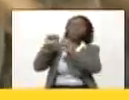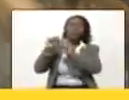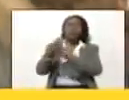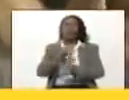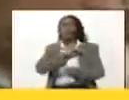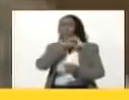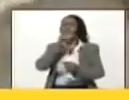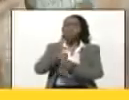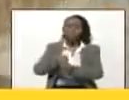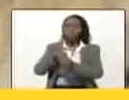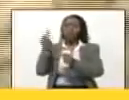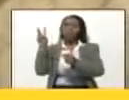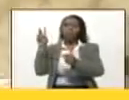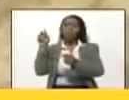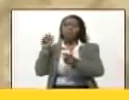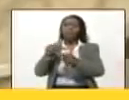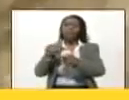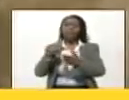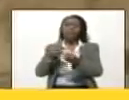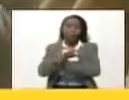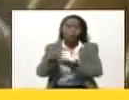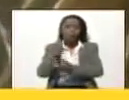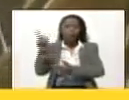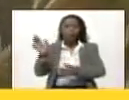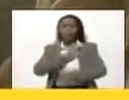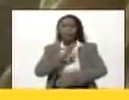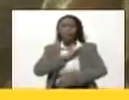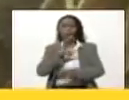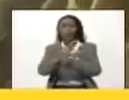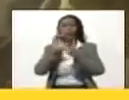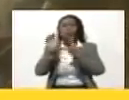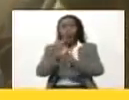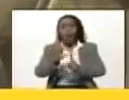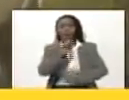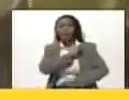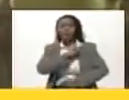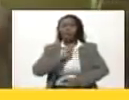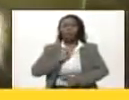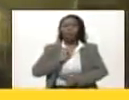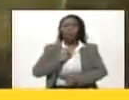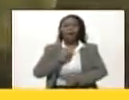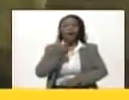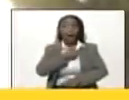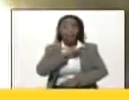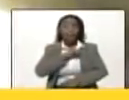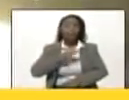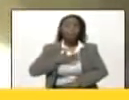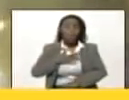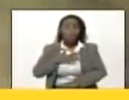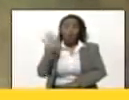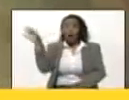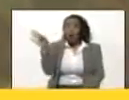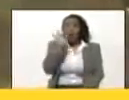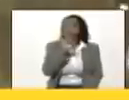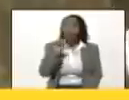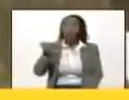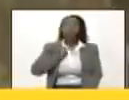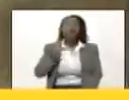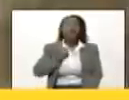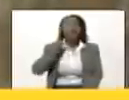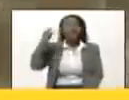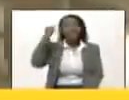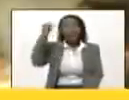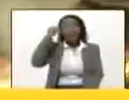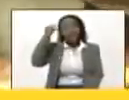contra el vasallaje, por su identidad. En España pudo haber elegido cualquier fecha